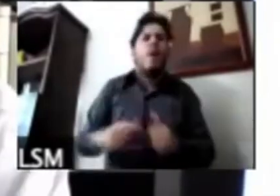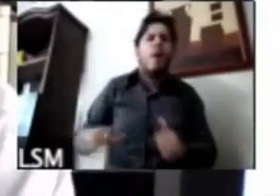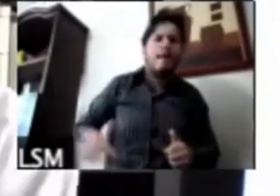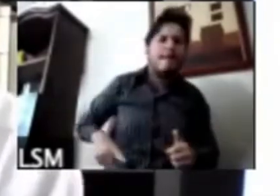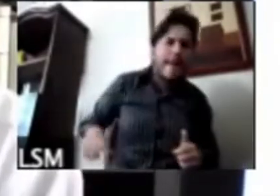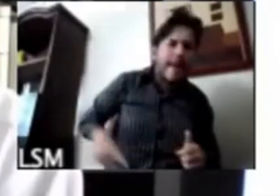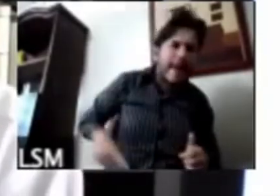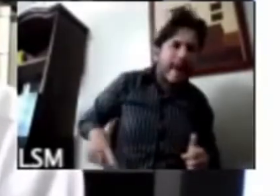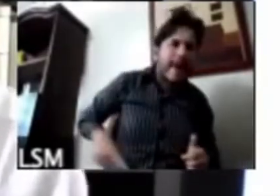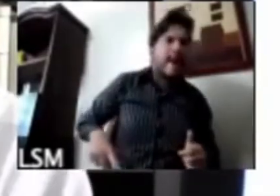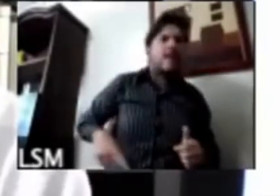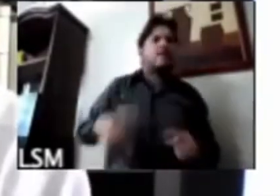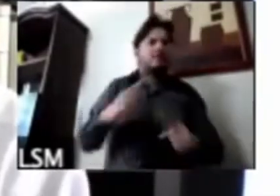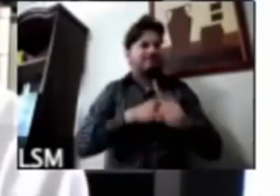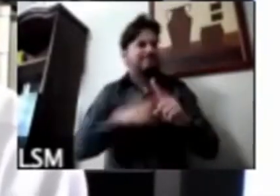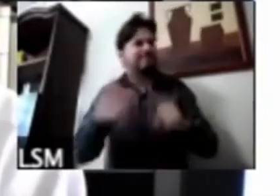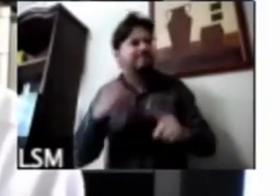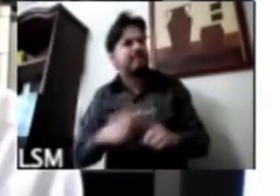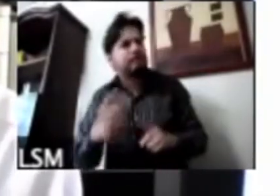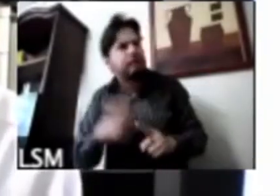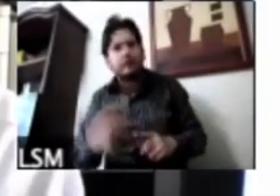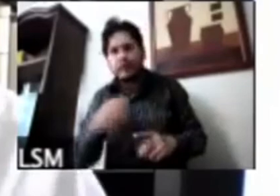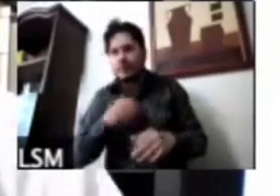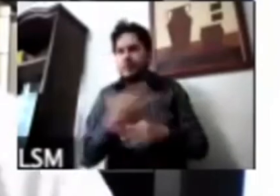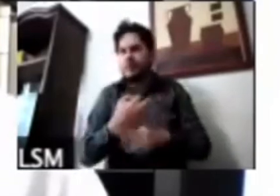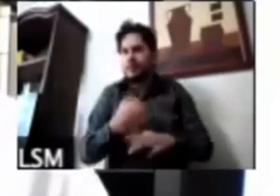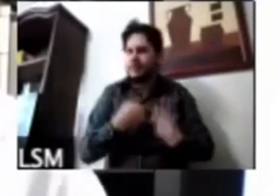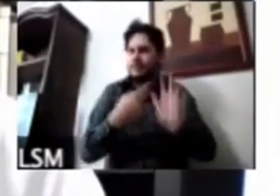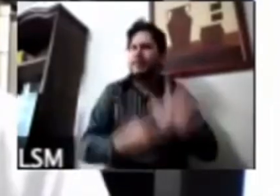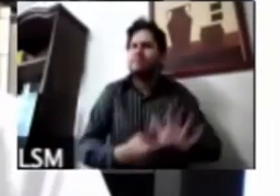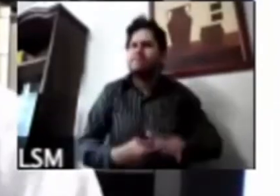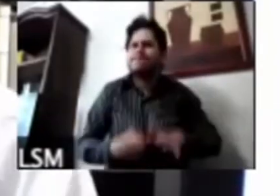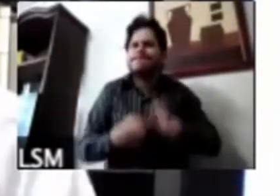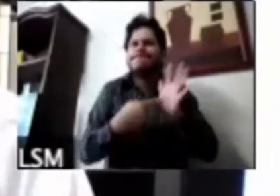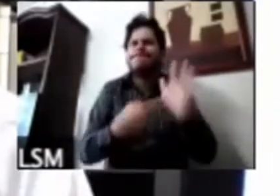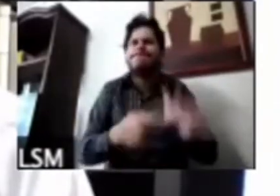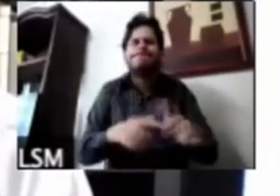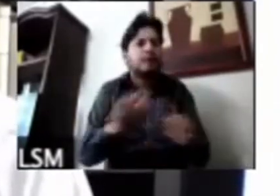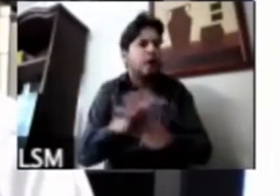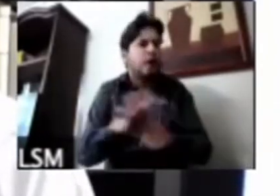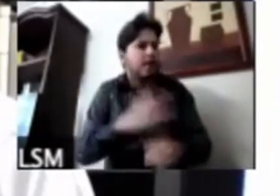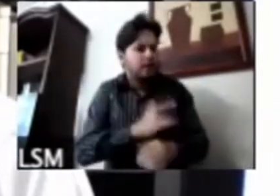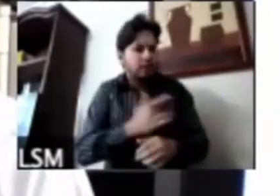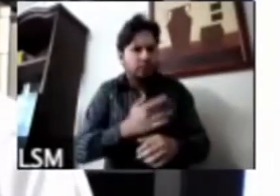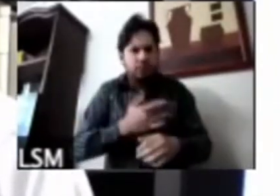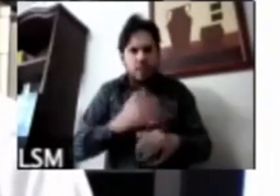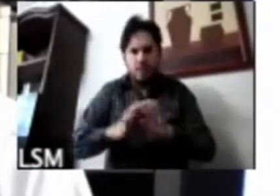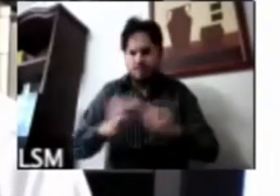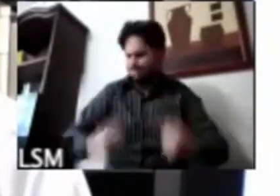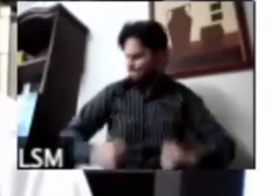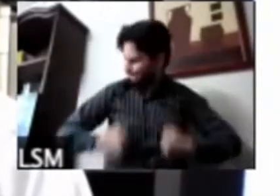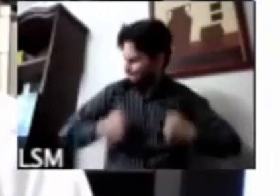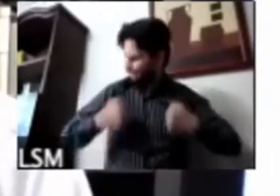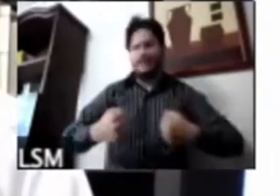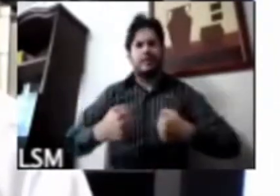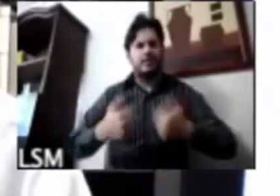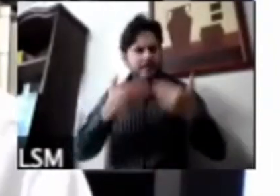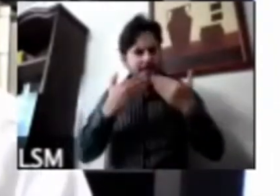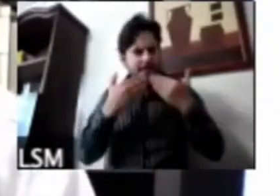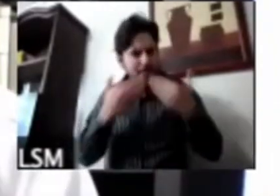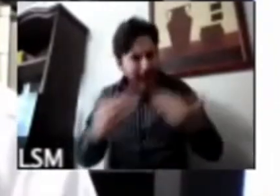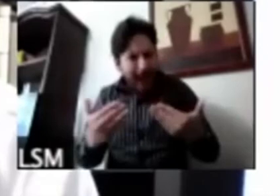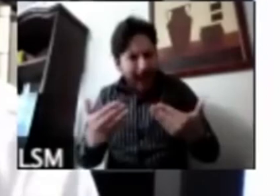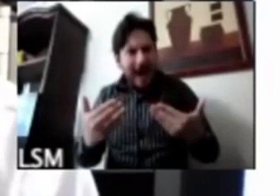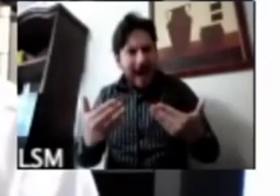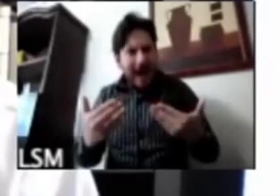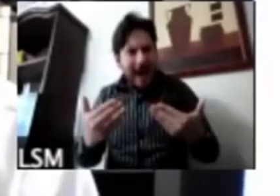excesivo pues te reflejan un poco de ese cerrar filas en torno a una amenaza creo que es importante y con esto